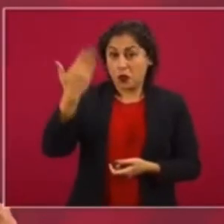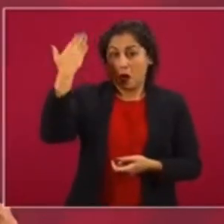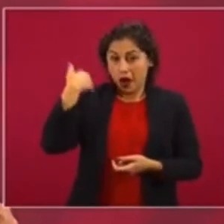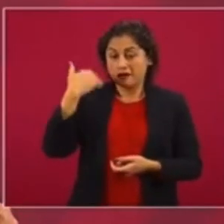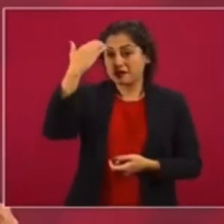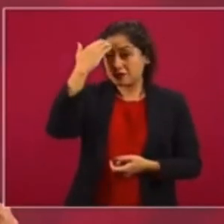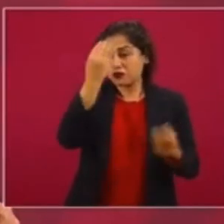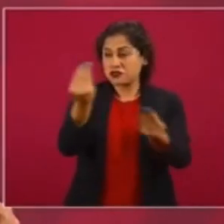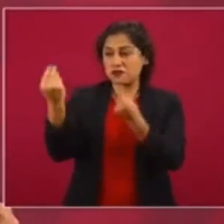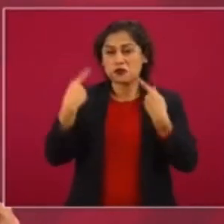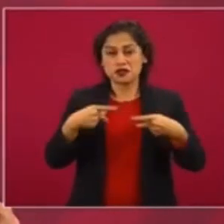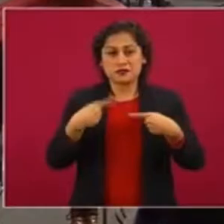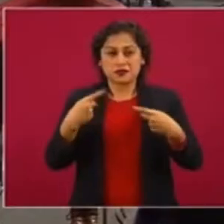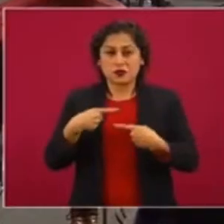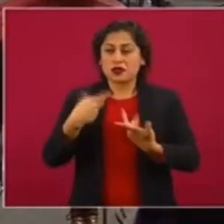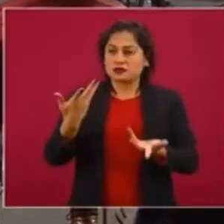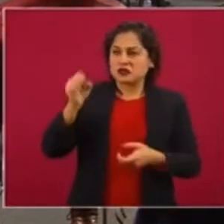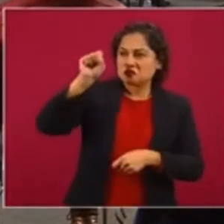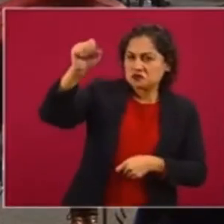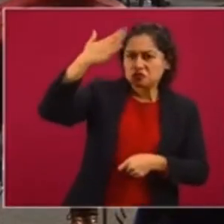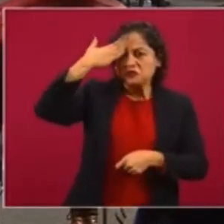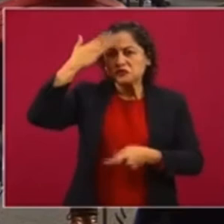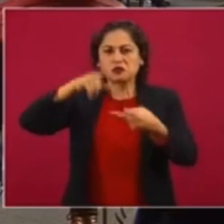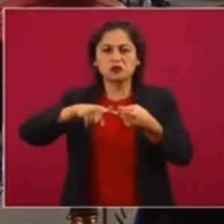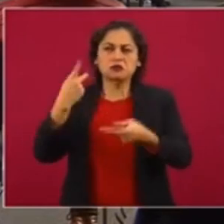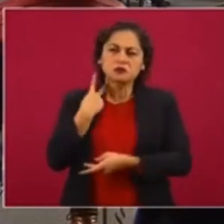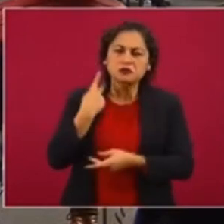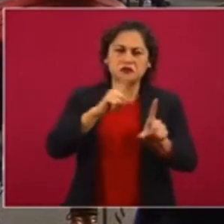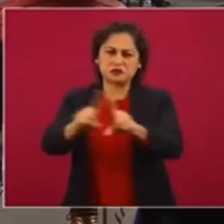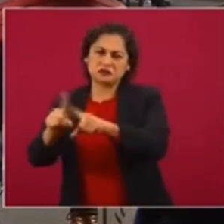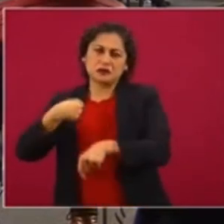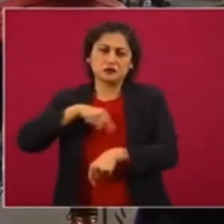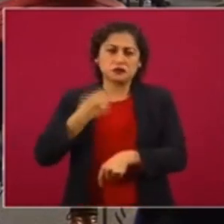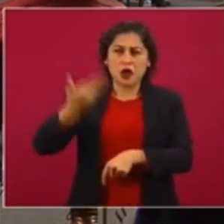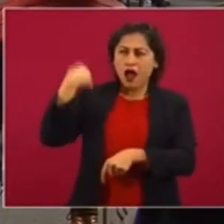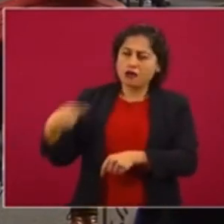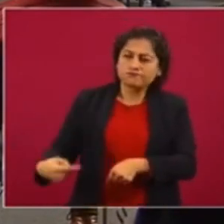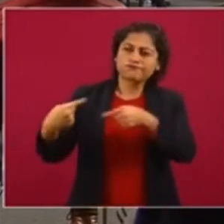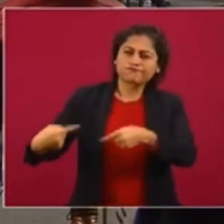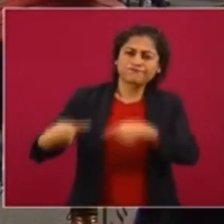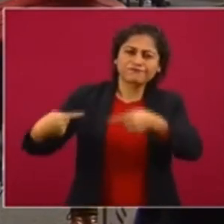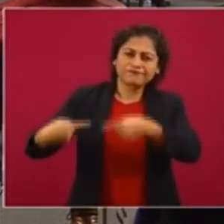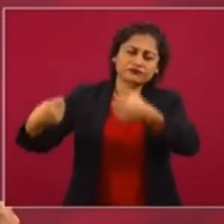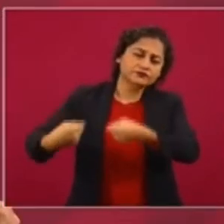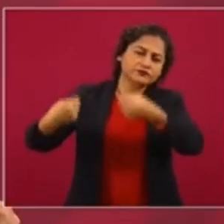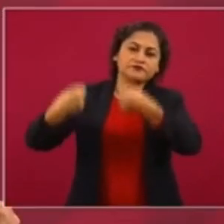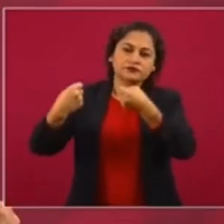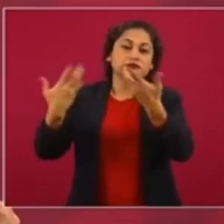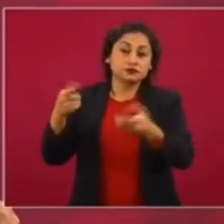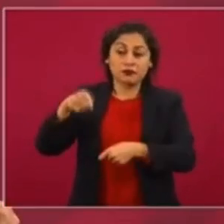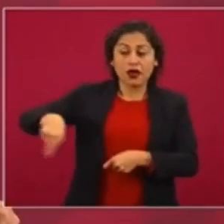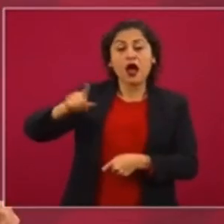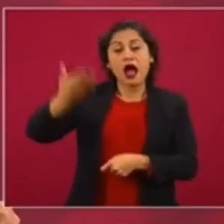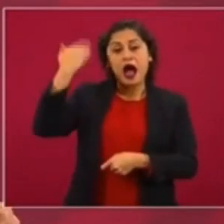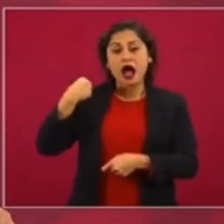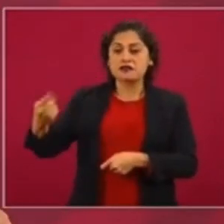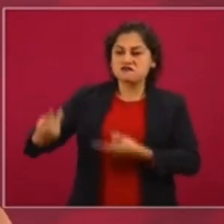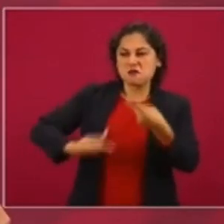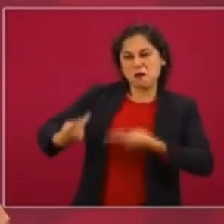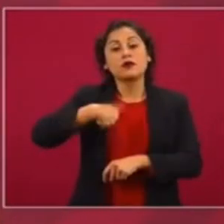políticos que enfrentamos, que nos cuestionaron cuando